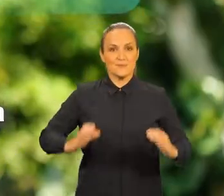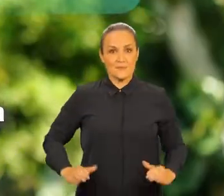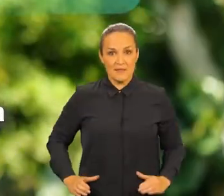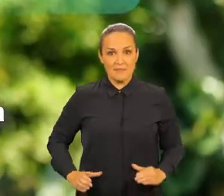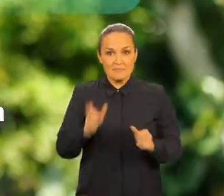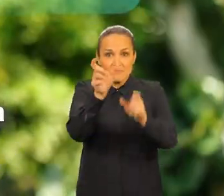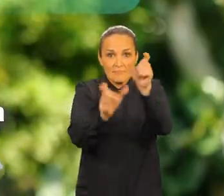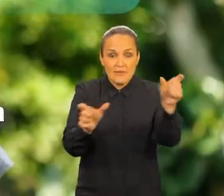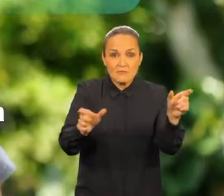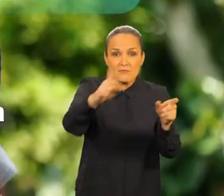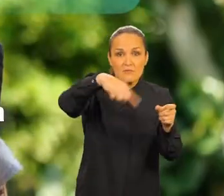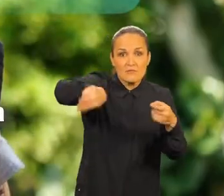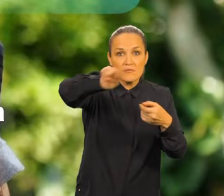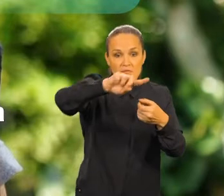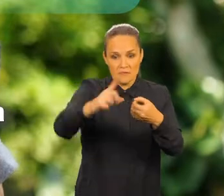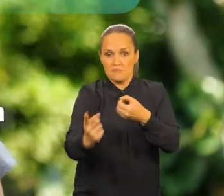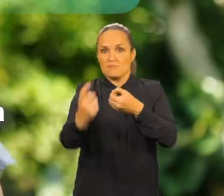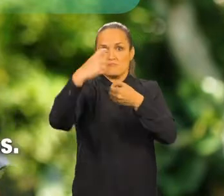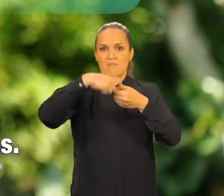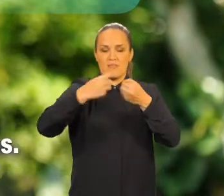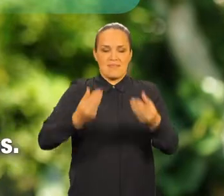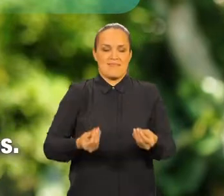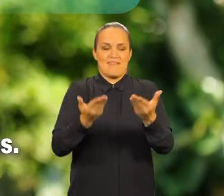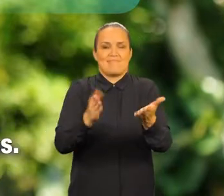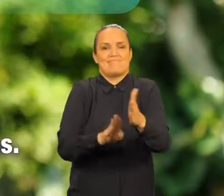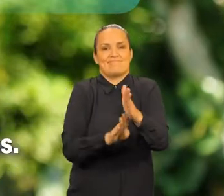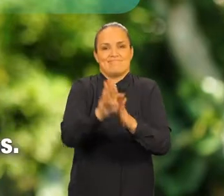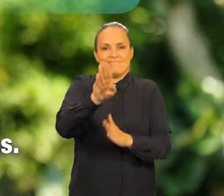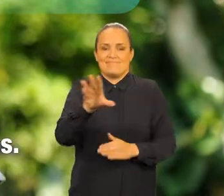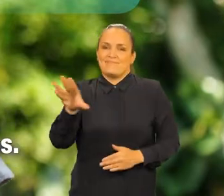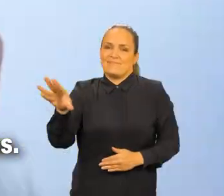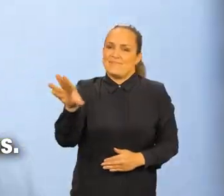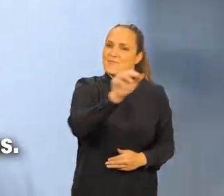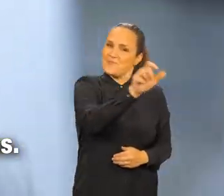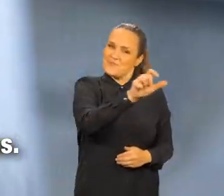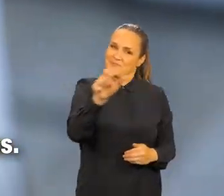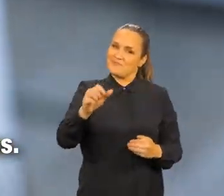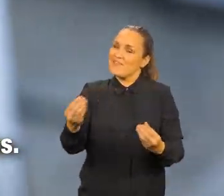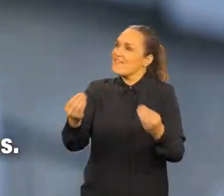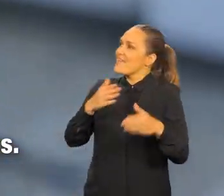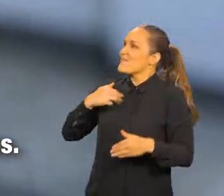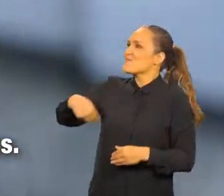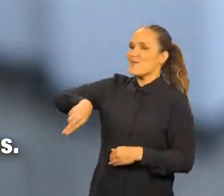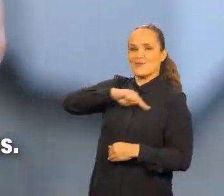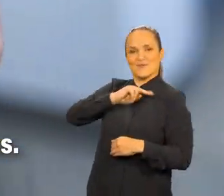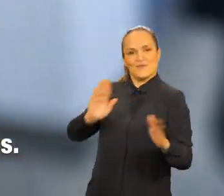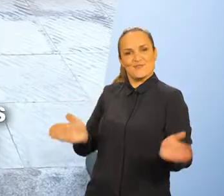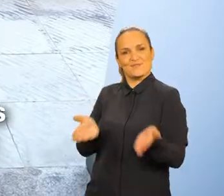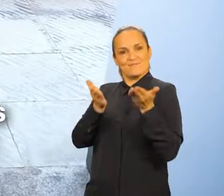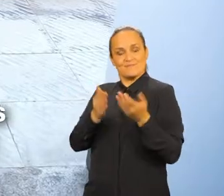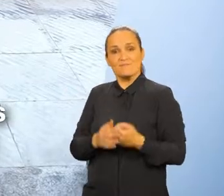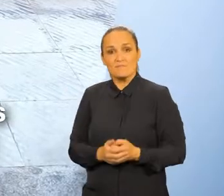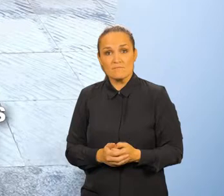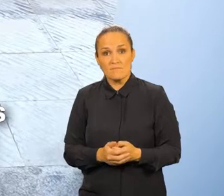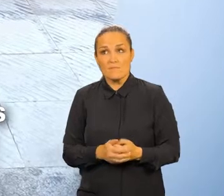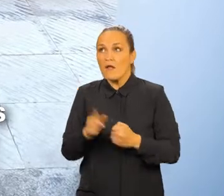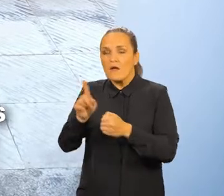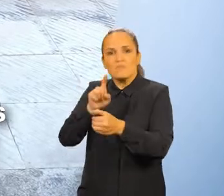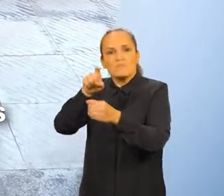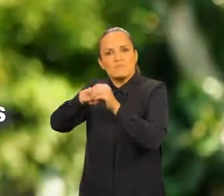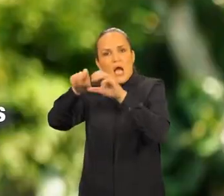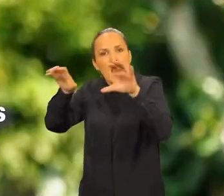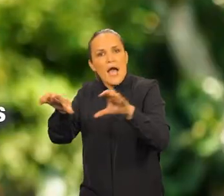ciudadanía. Son programas que están en torno al beneficio como tal de nosotros. Estar en